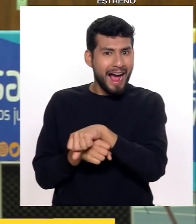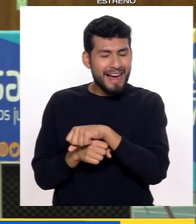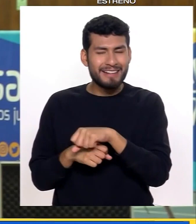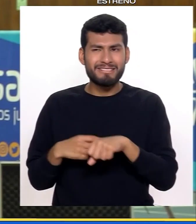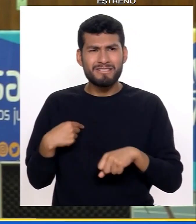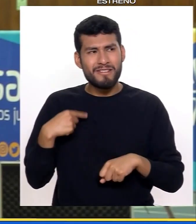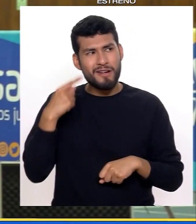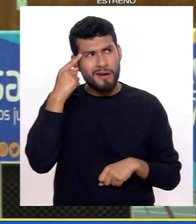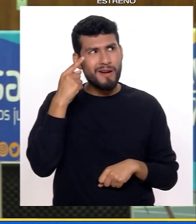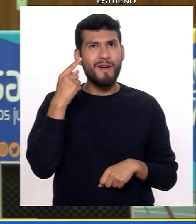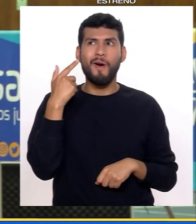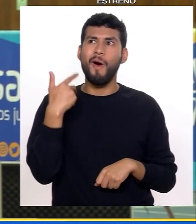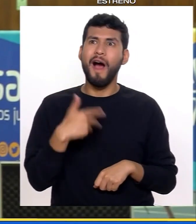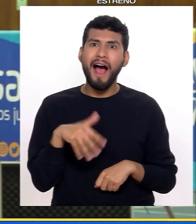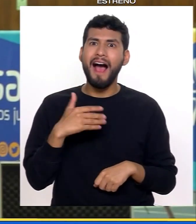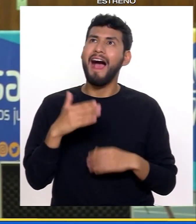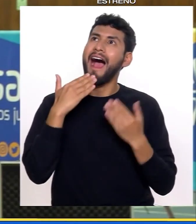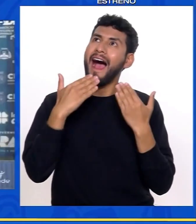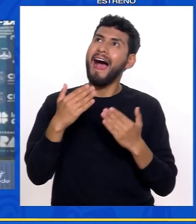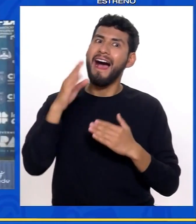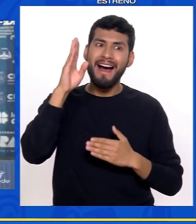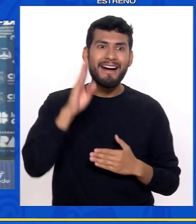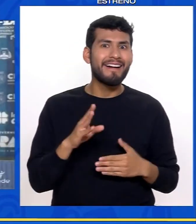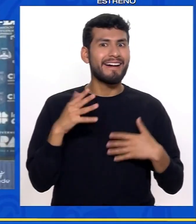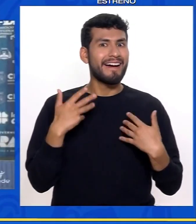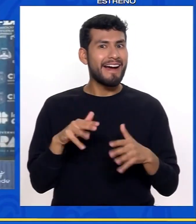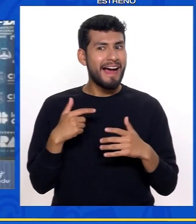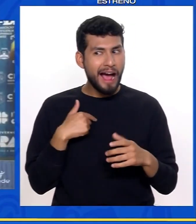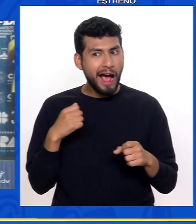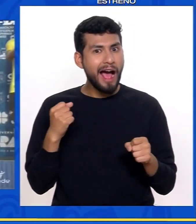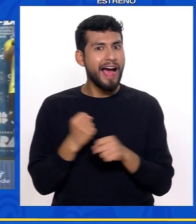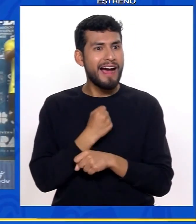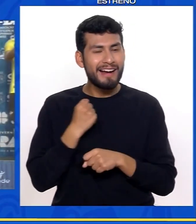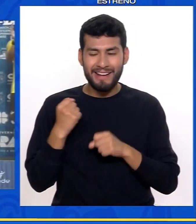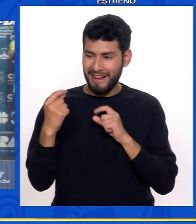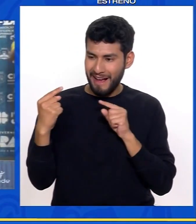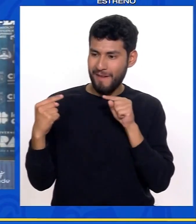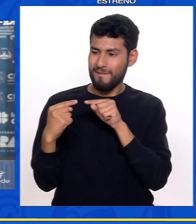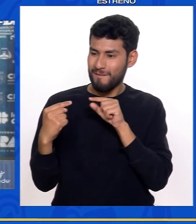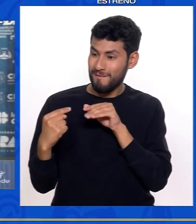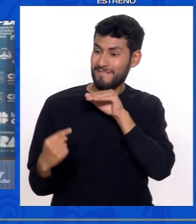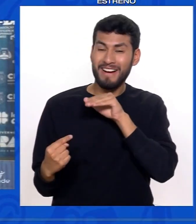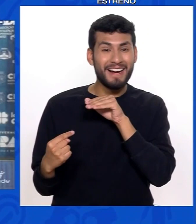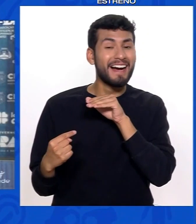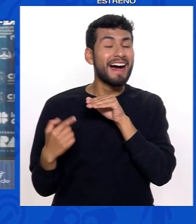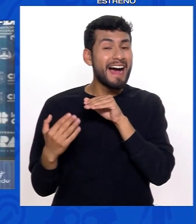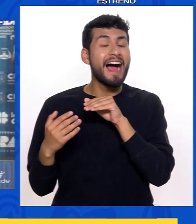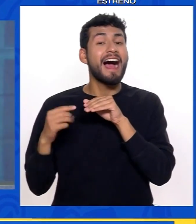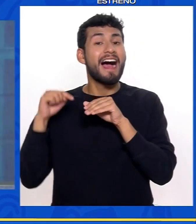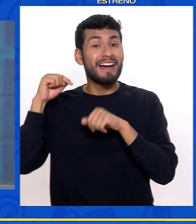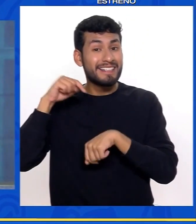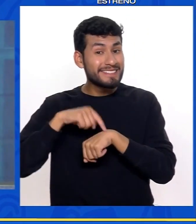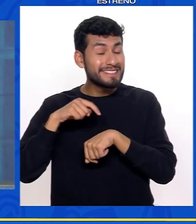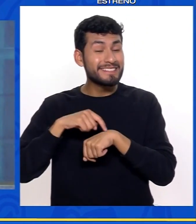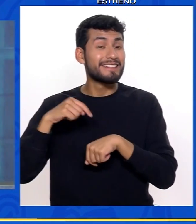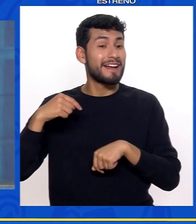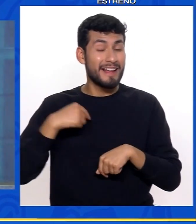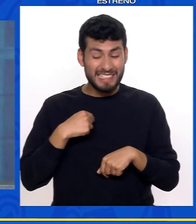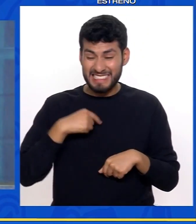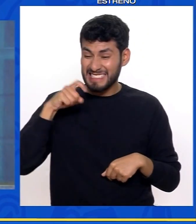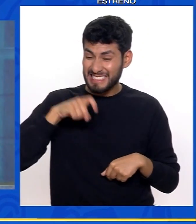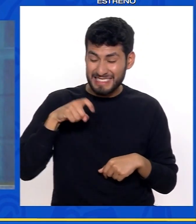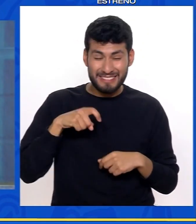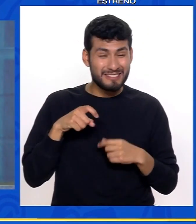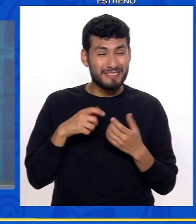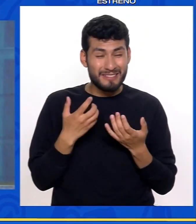En mi cabeza era como que, ¡guau! Gracias, gracias a Dios, literalmente por eso me dio. Fue un logro gigante, porque justo en ese momento